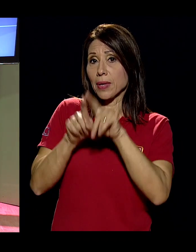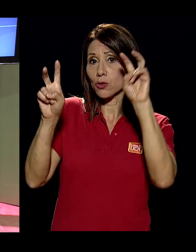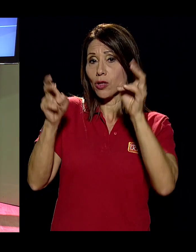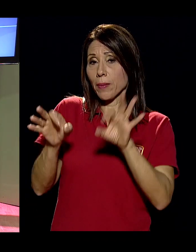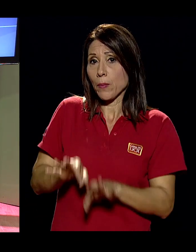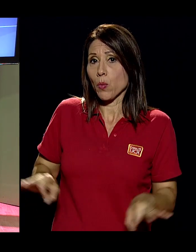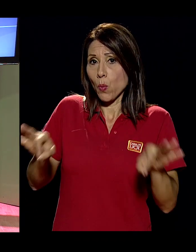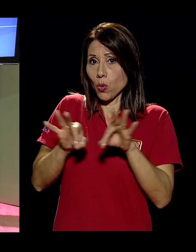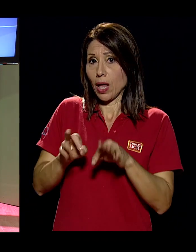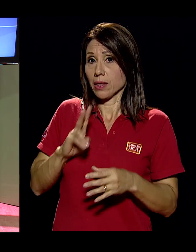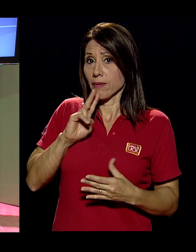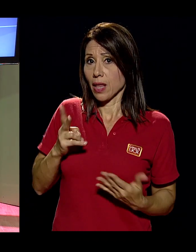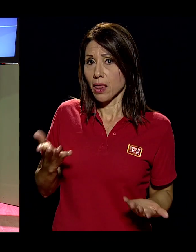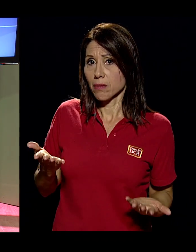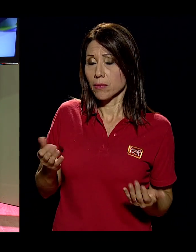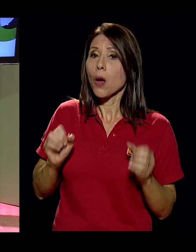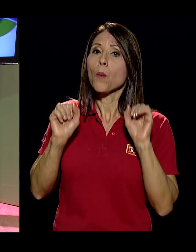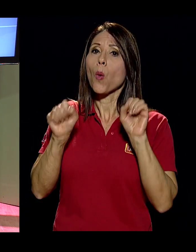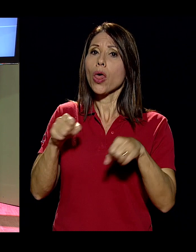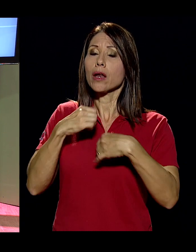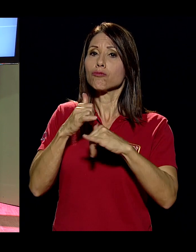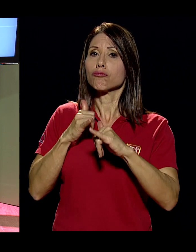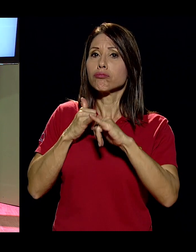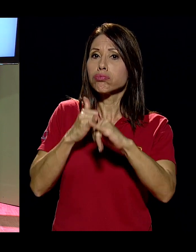justicia es otro tema también muy importante, ¿verdad?